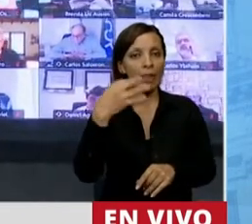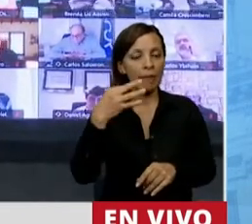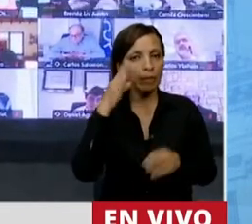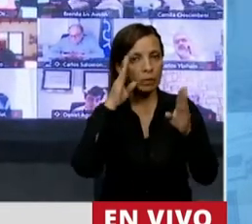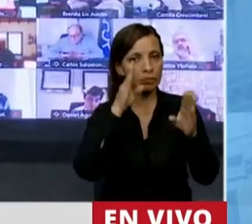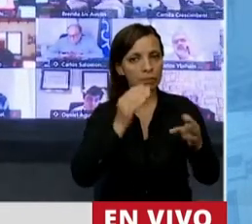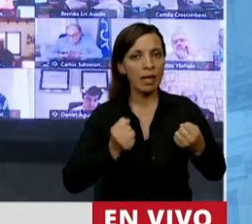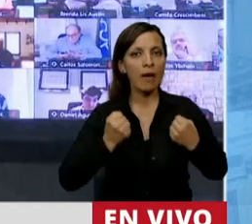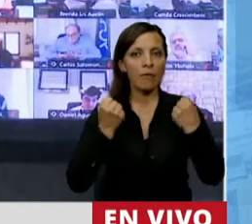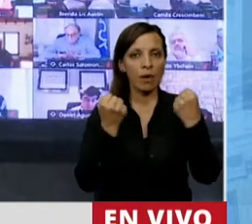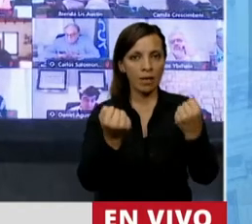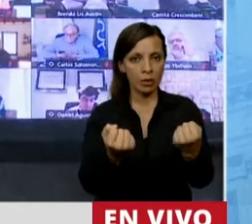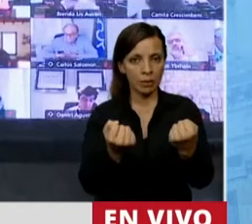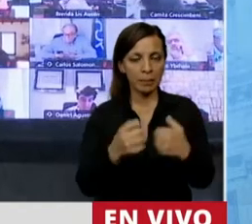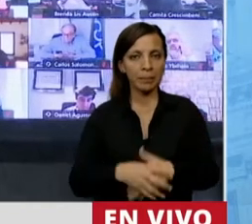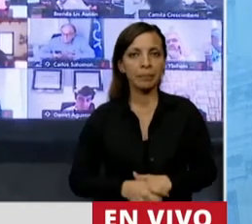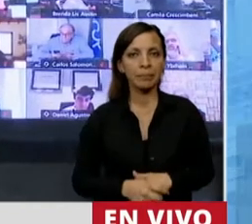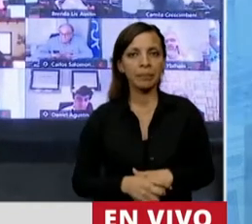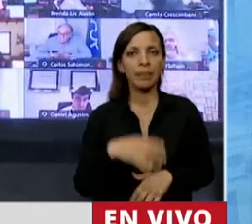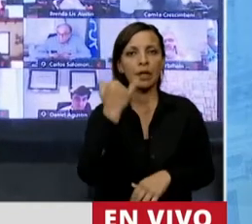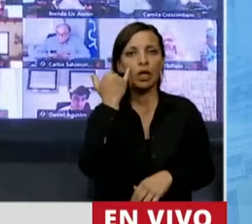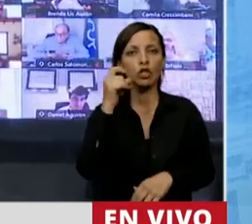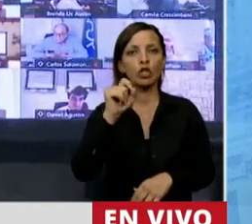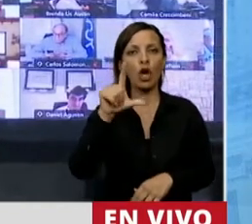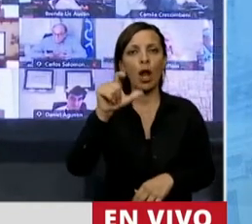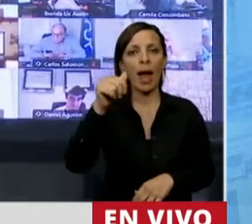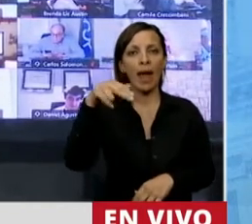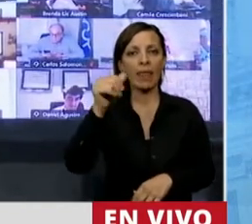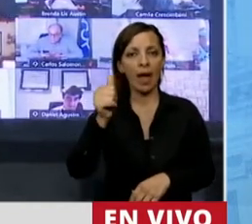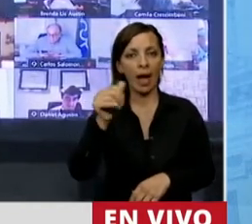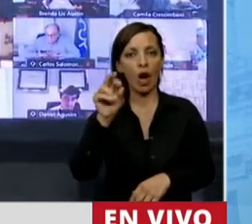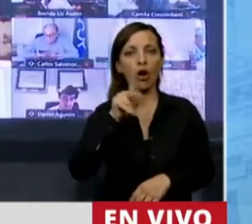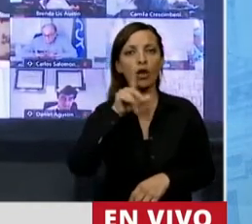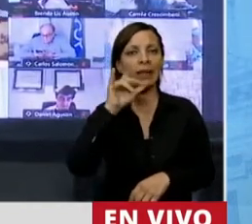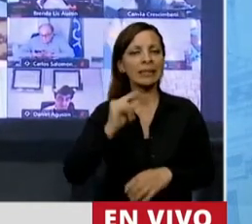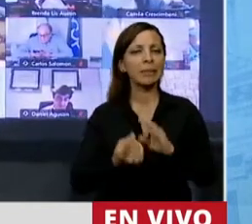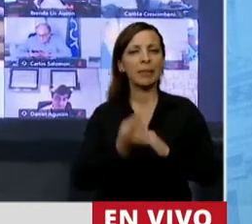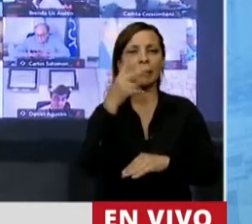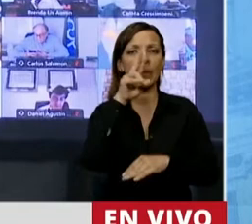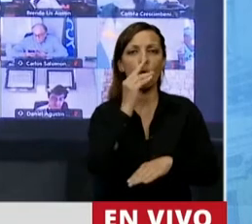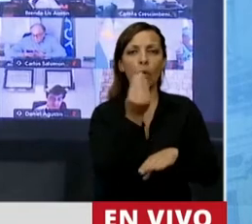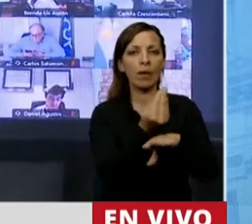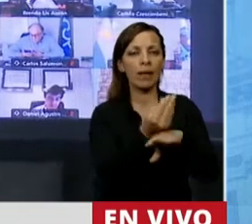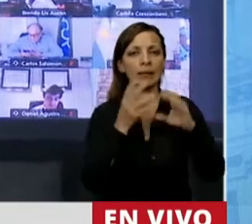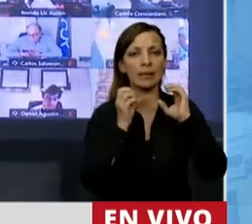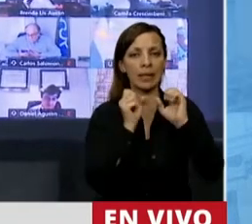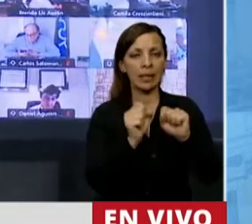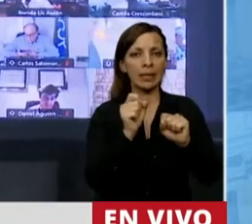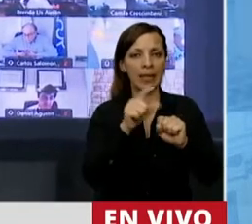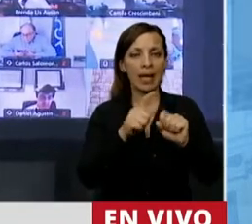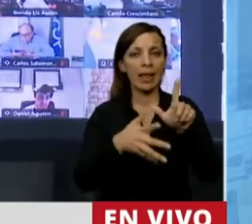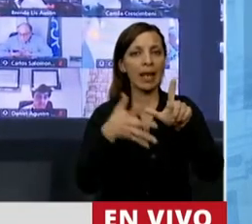esfuerzos. Yolanda Ortiz fue la primera secretaria de Recursos Naturales y Ambiente Humano de